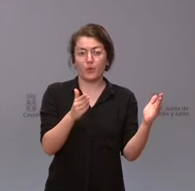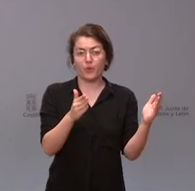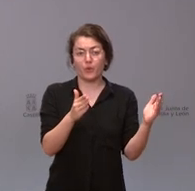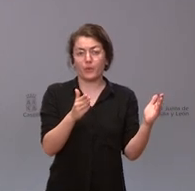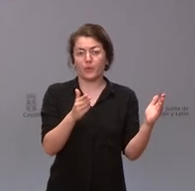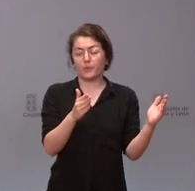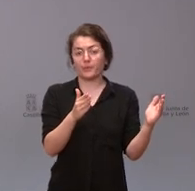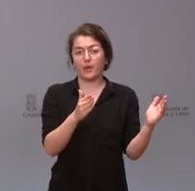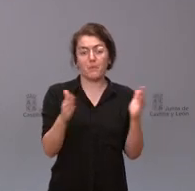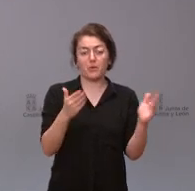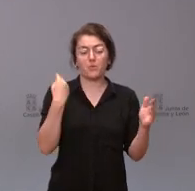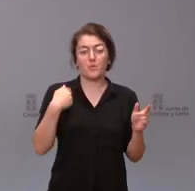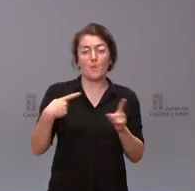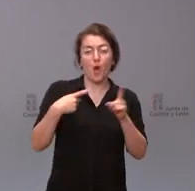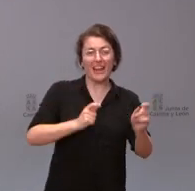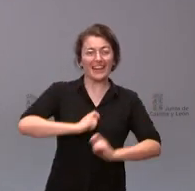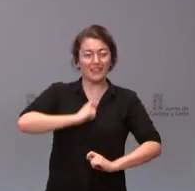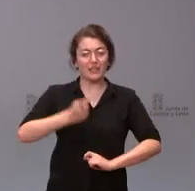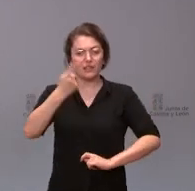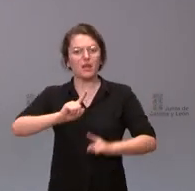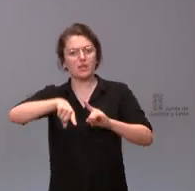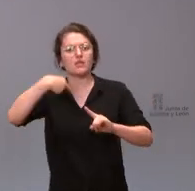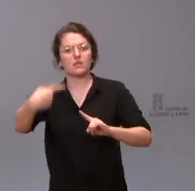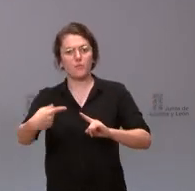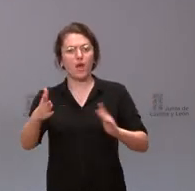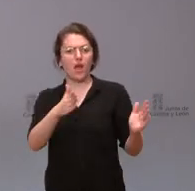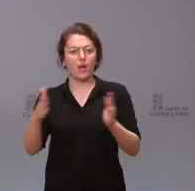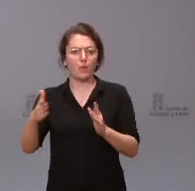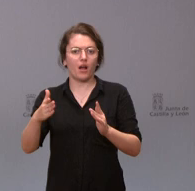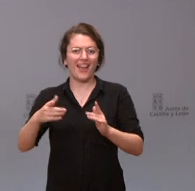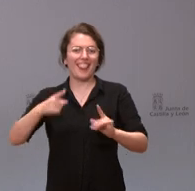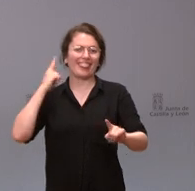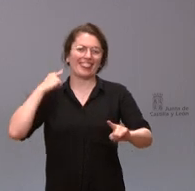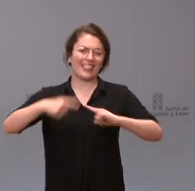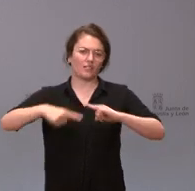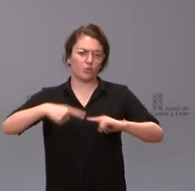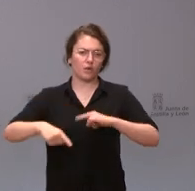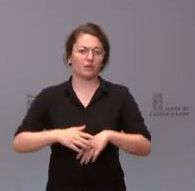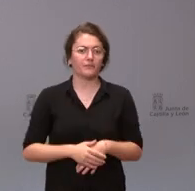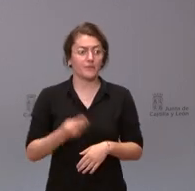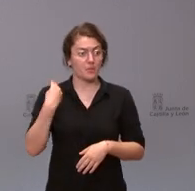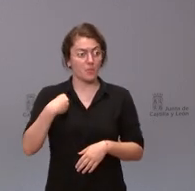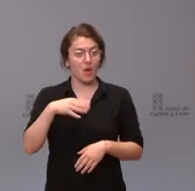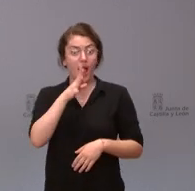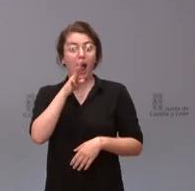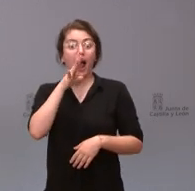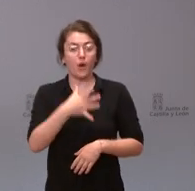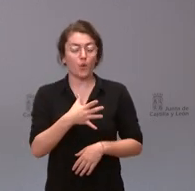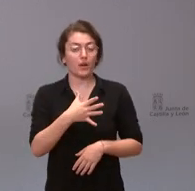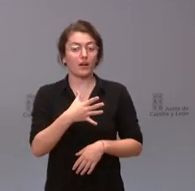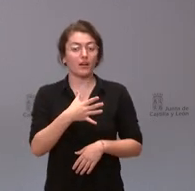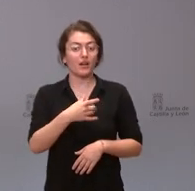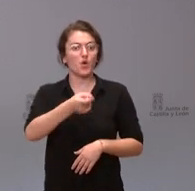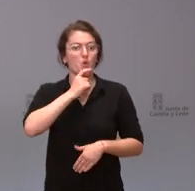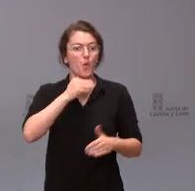de la guerra civil como en el periodo posterior de la dictadura el punto en el que se encuentra actualmente pues